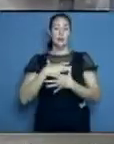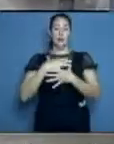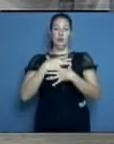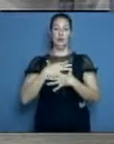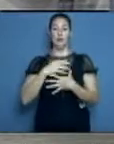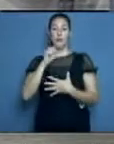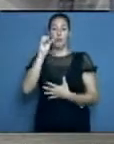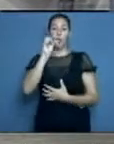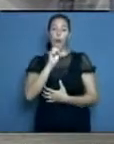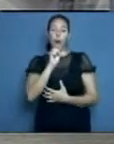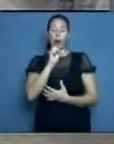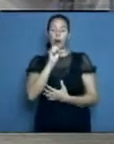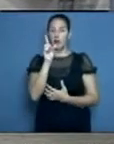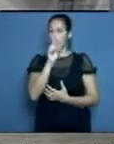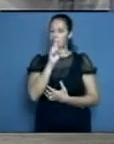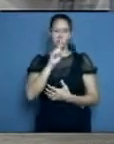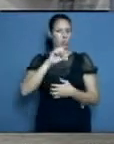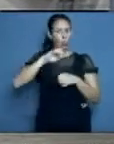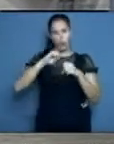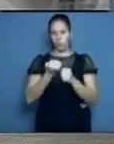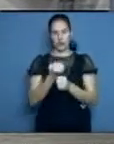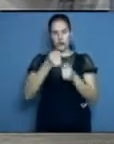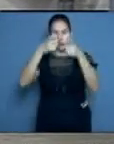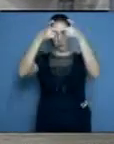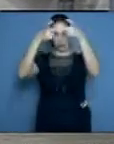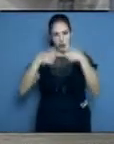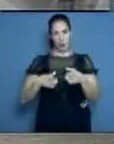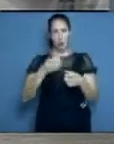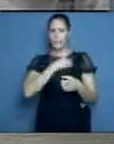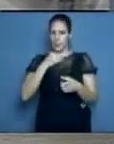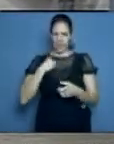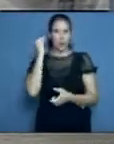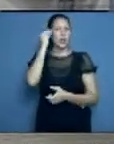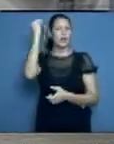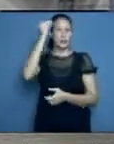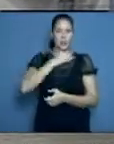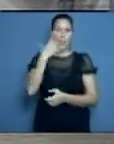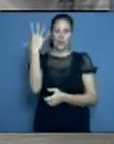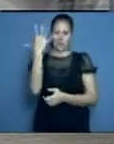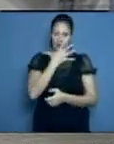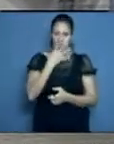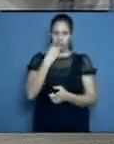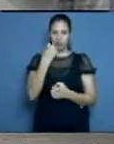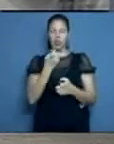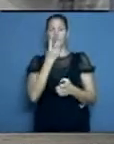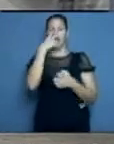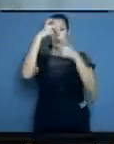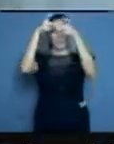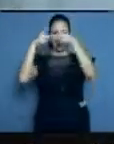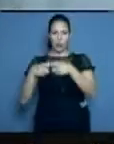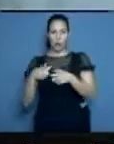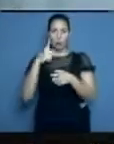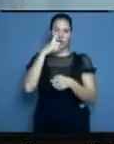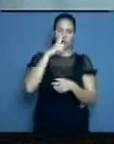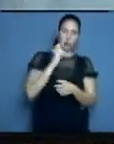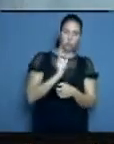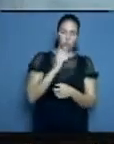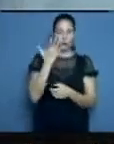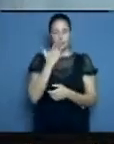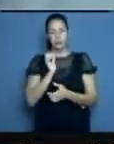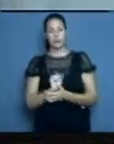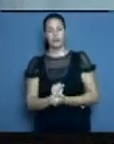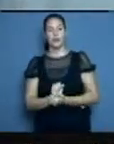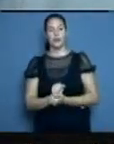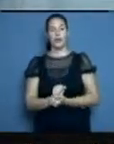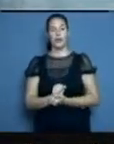de aspectos que el médico es quien prescribe este gas medicinal. Bueno, por acá dice, aprovechar que